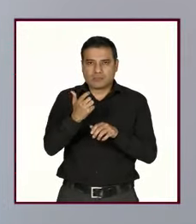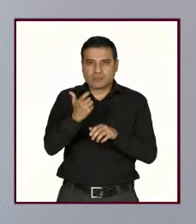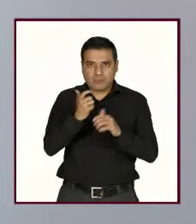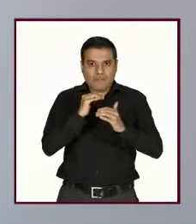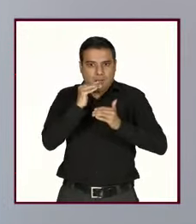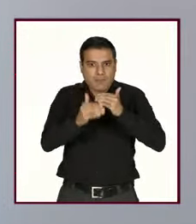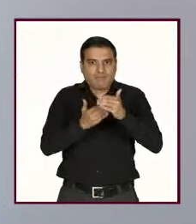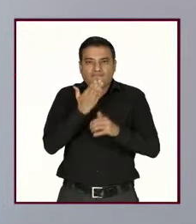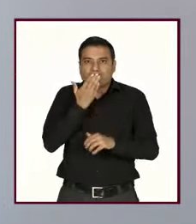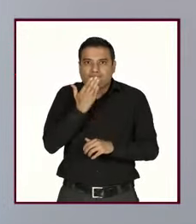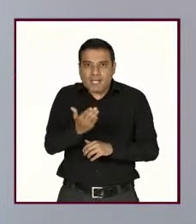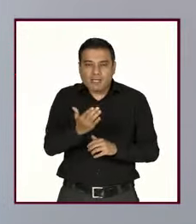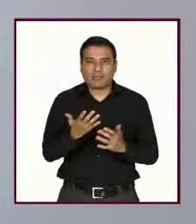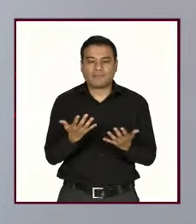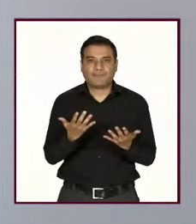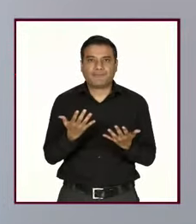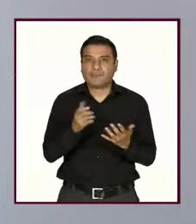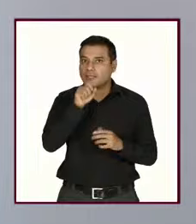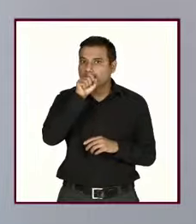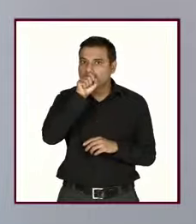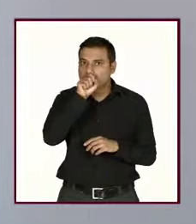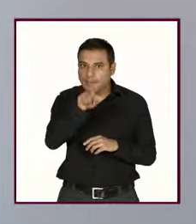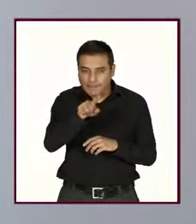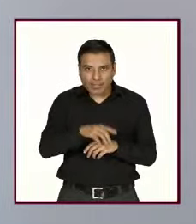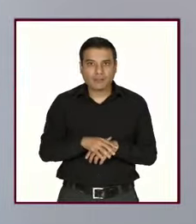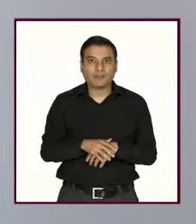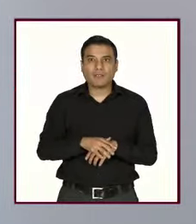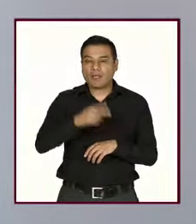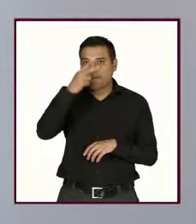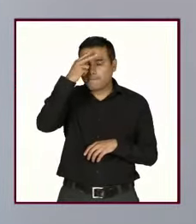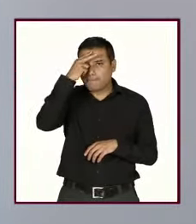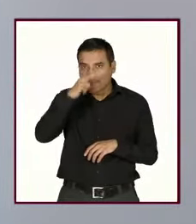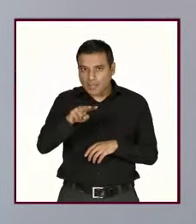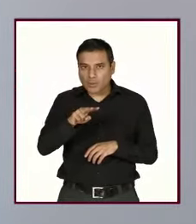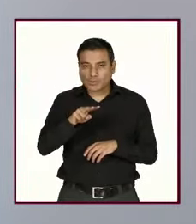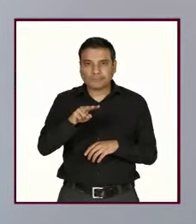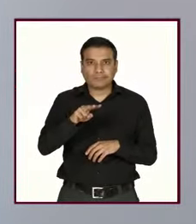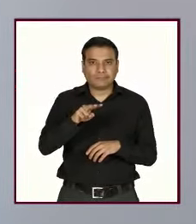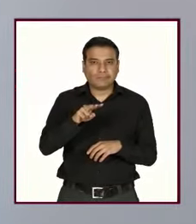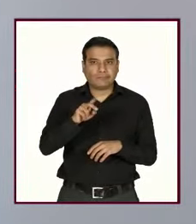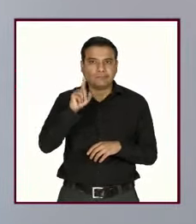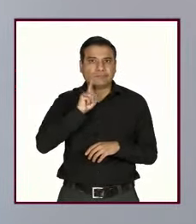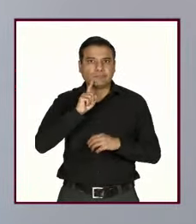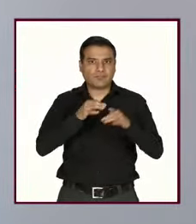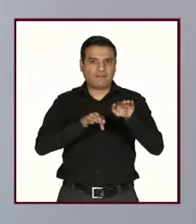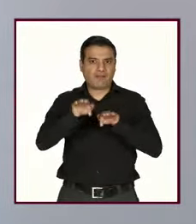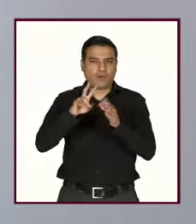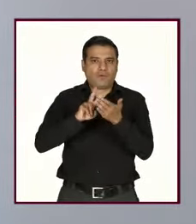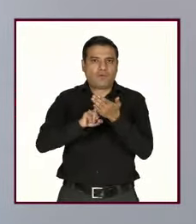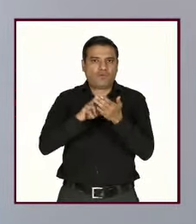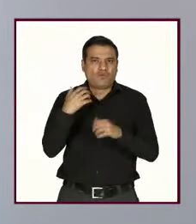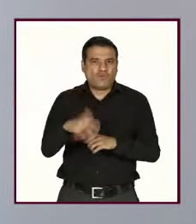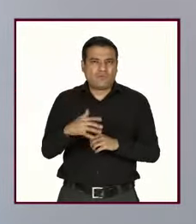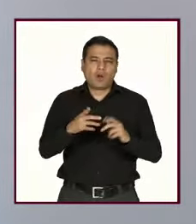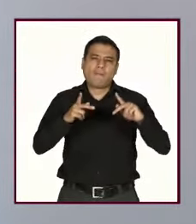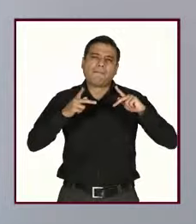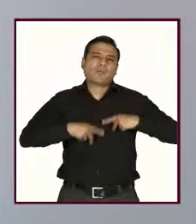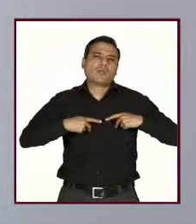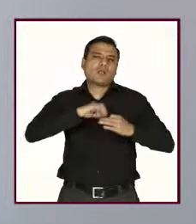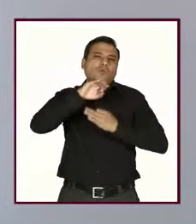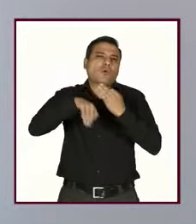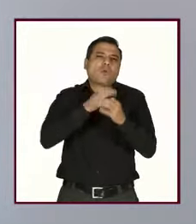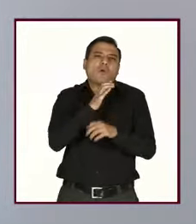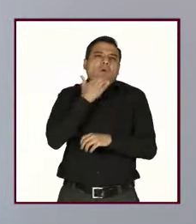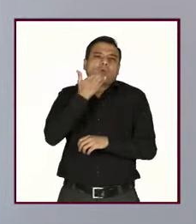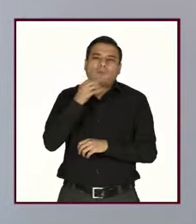economía de los cuidados en nuestro país y que se nos siga viendo como objetos sexuales. Y el